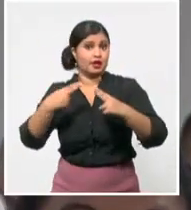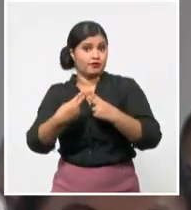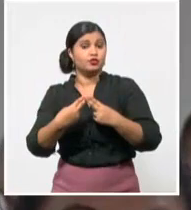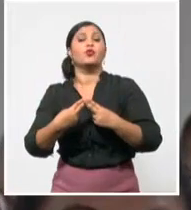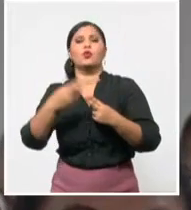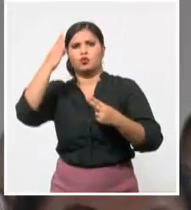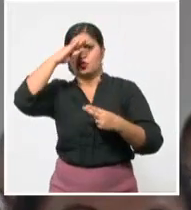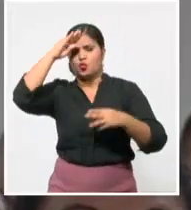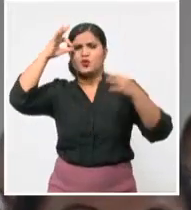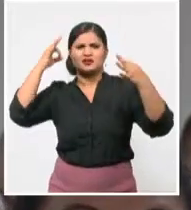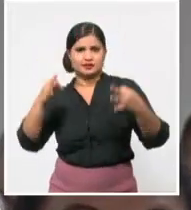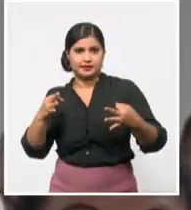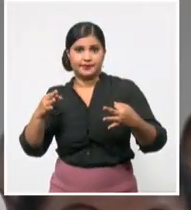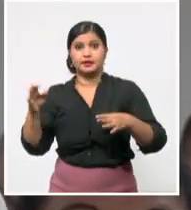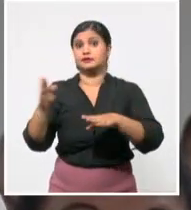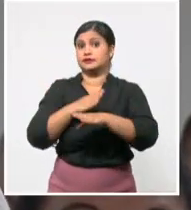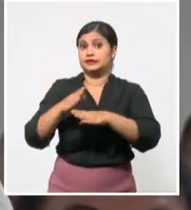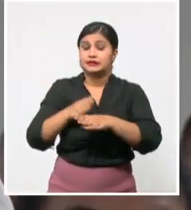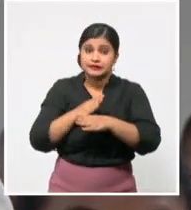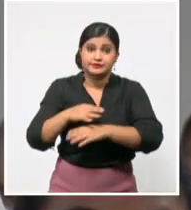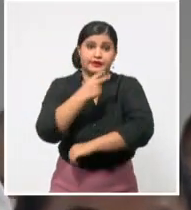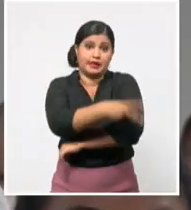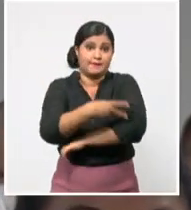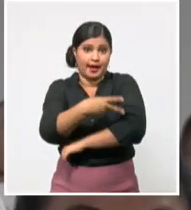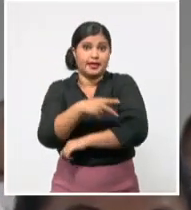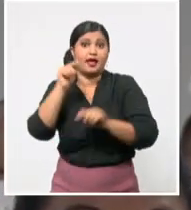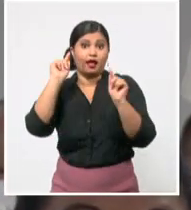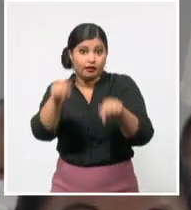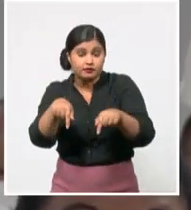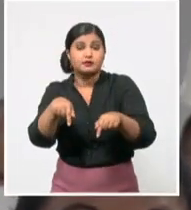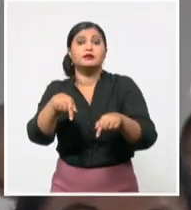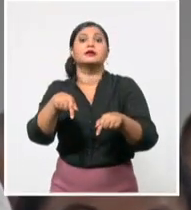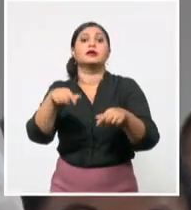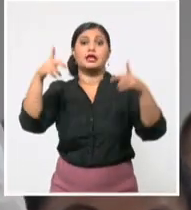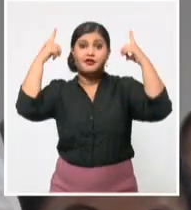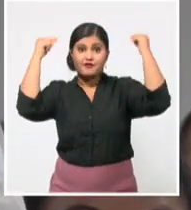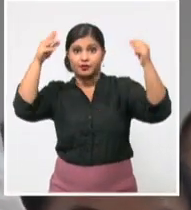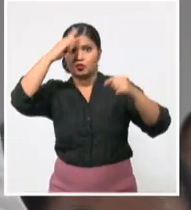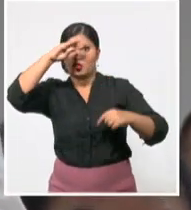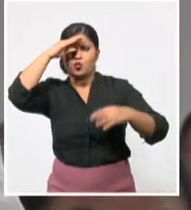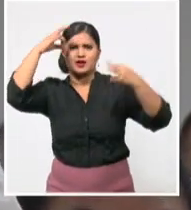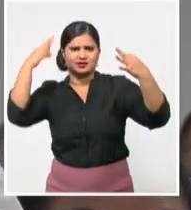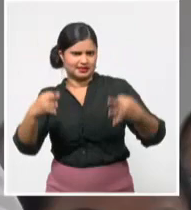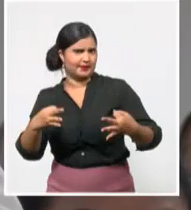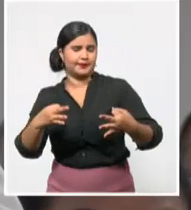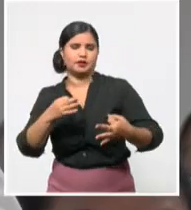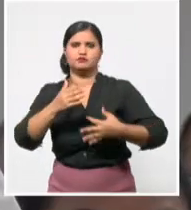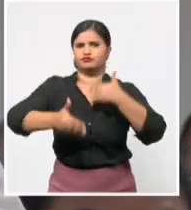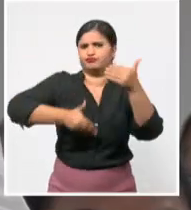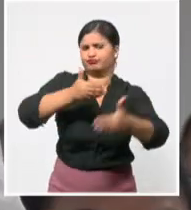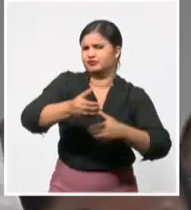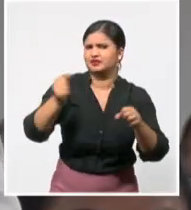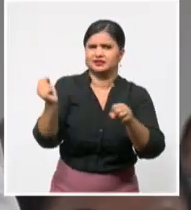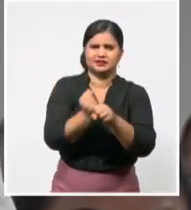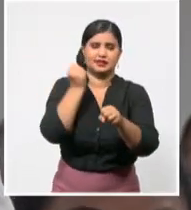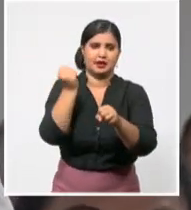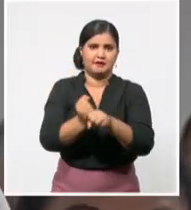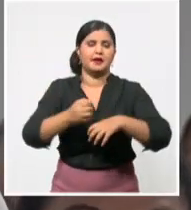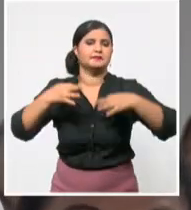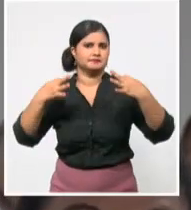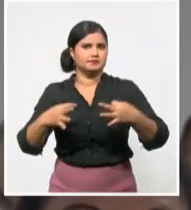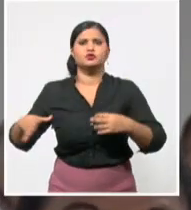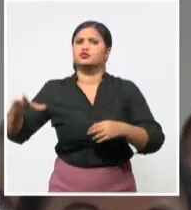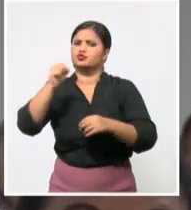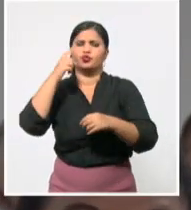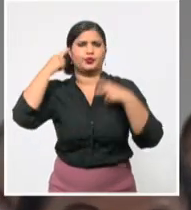encuentre un enfermero cubano, estoy segura que vamos a vencer. Además, transmitirle que estoy segura que es el sentimiento de todos los compañeros que estamos aquí,